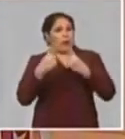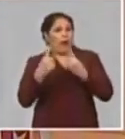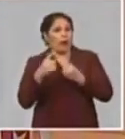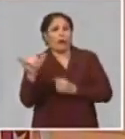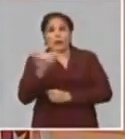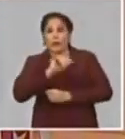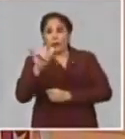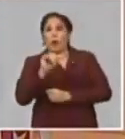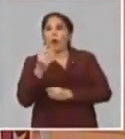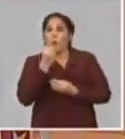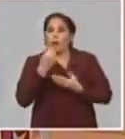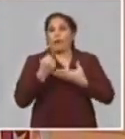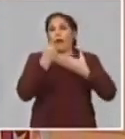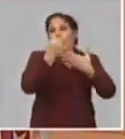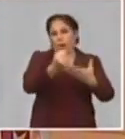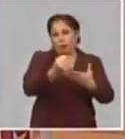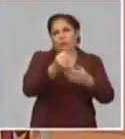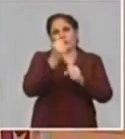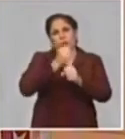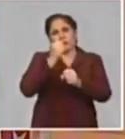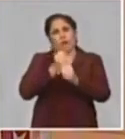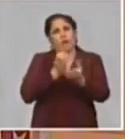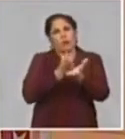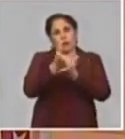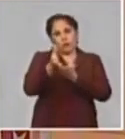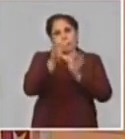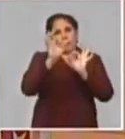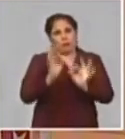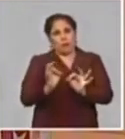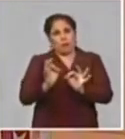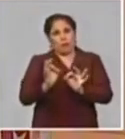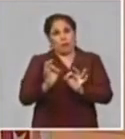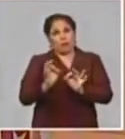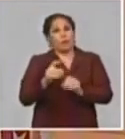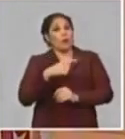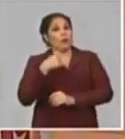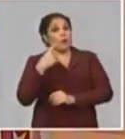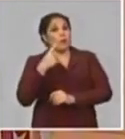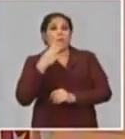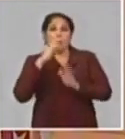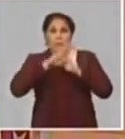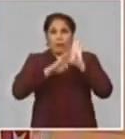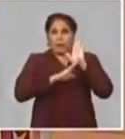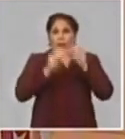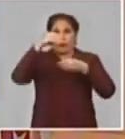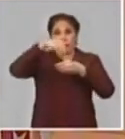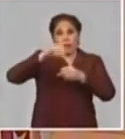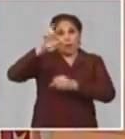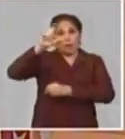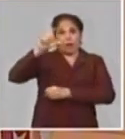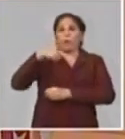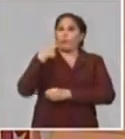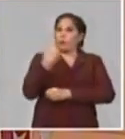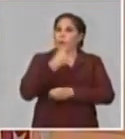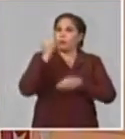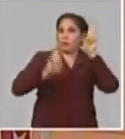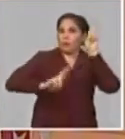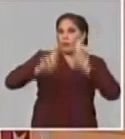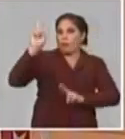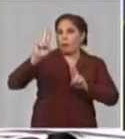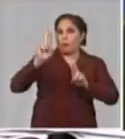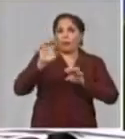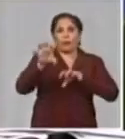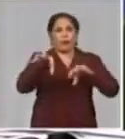que ellos apoyen el trabajo que se hace. En sentido general, esas son las medidas internas que hemos adoptado para... El